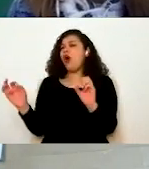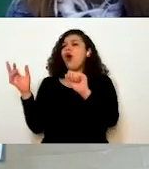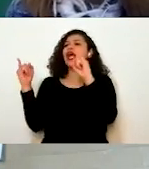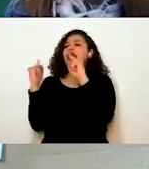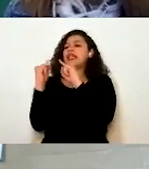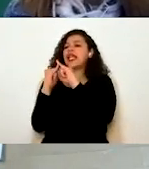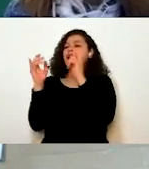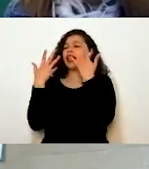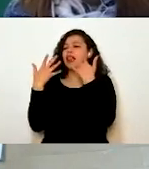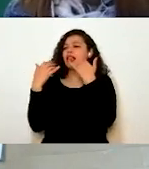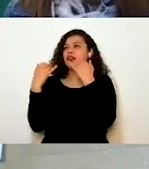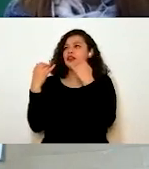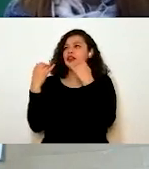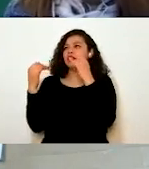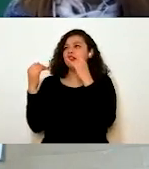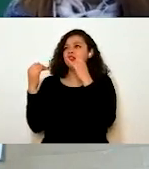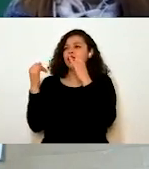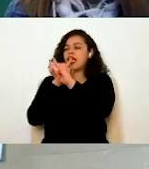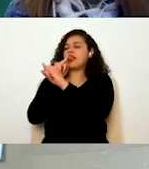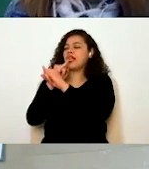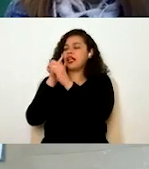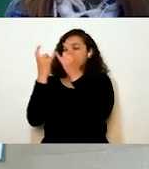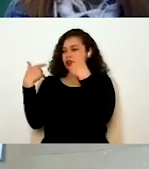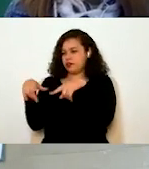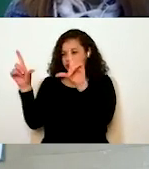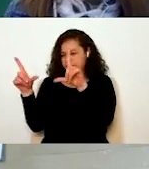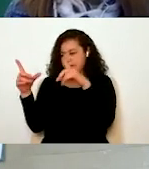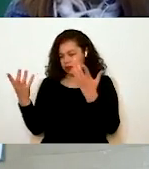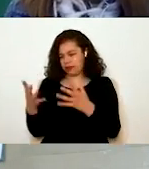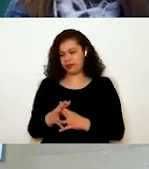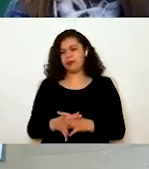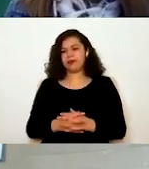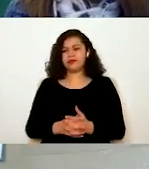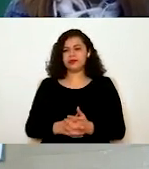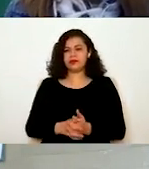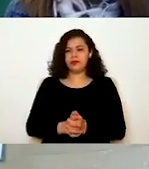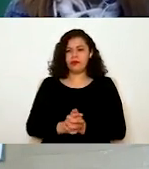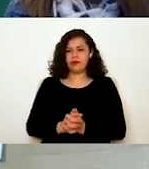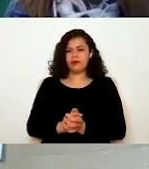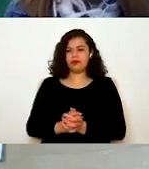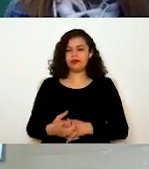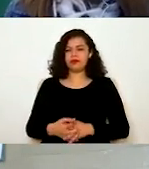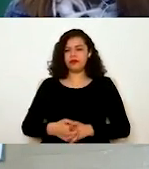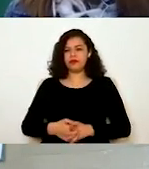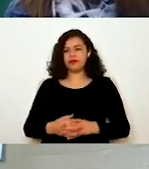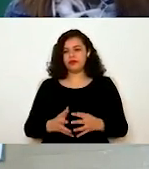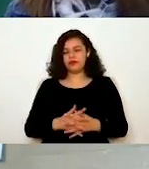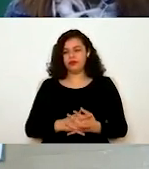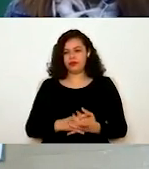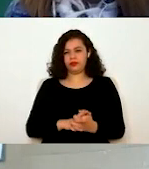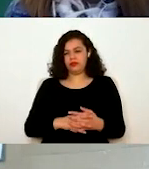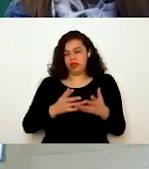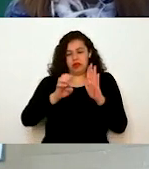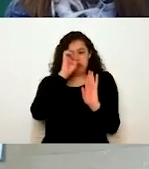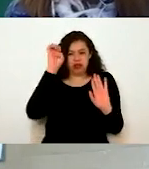esas dependencias. Entonces vamos a explorar aquí un poquito. Si ustedes le dan, por ejemplo, yo me quiero ir,